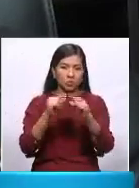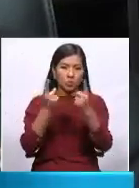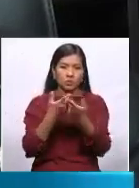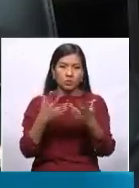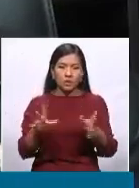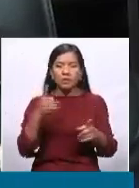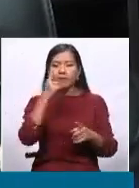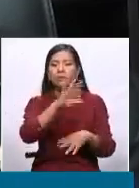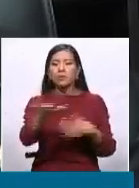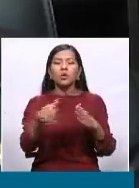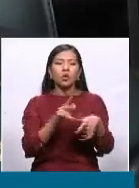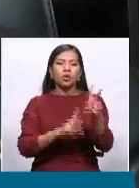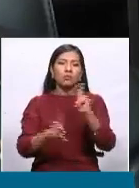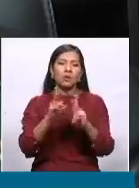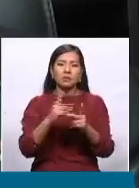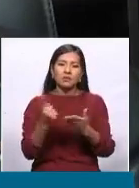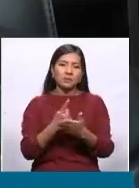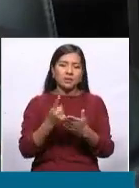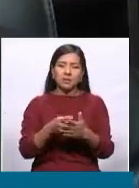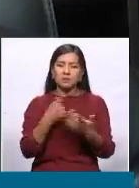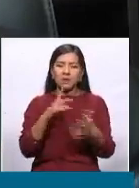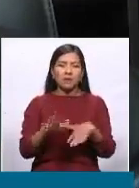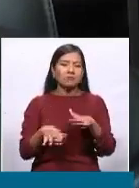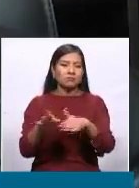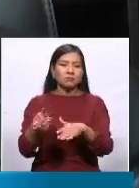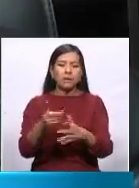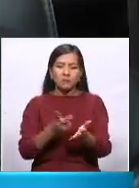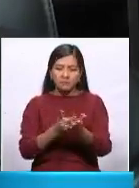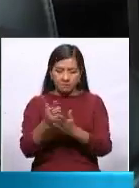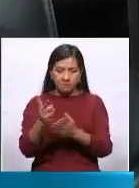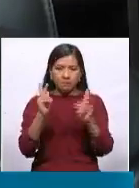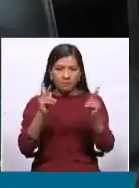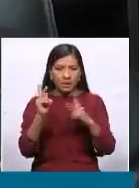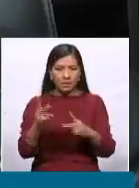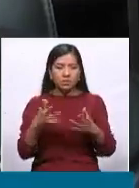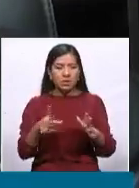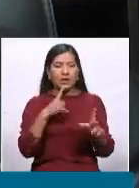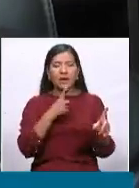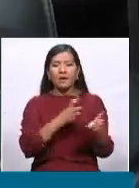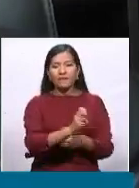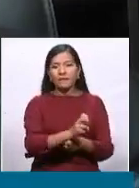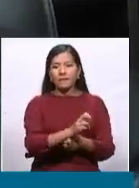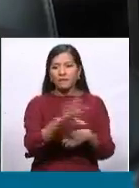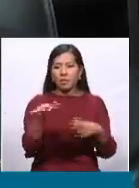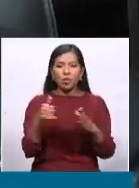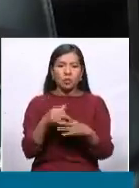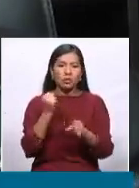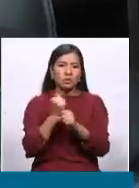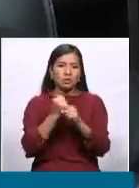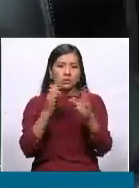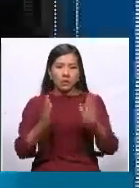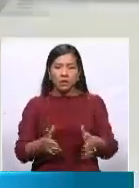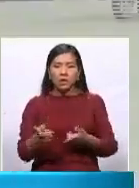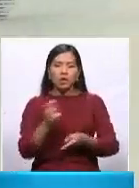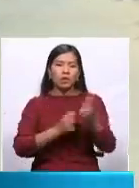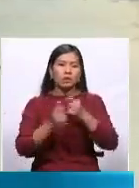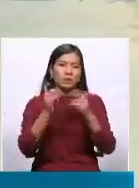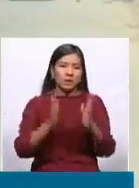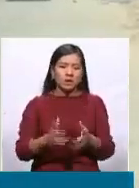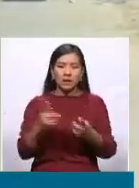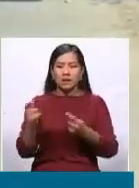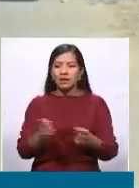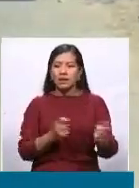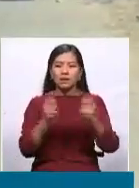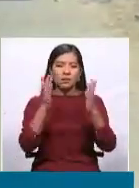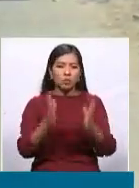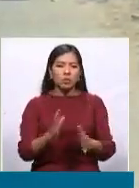simplemente para la gente de a pie, la que verdaderamente estaba siendo afectada, los trabajadores, los comerciantes, los transportistas, en